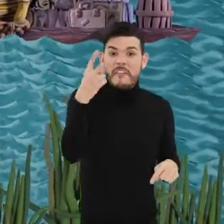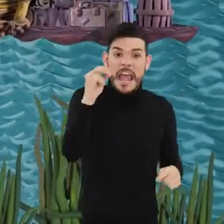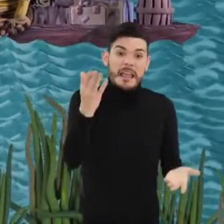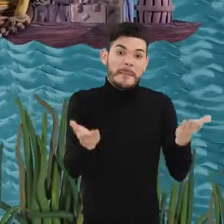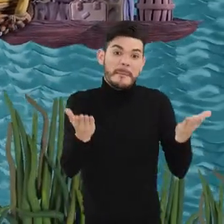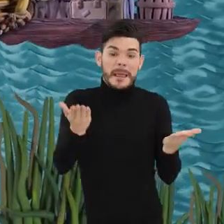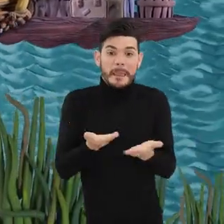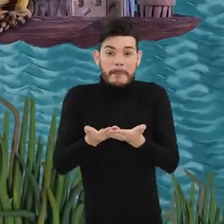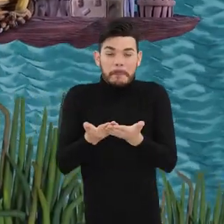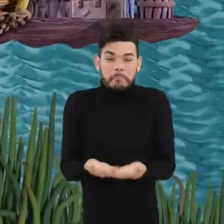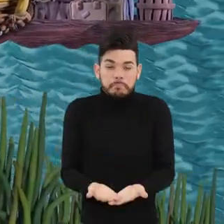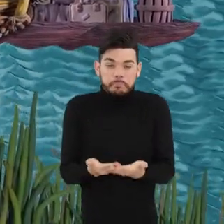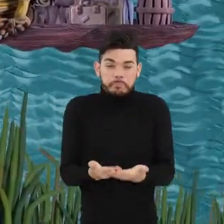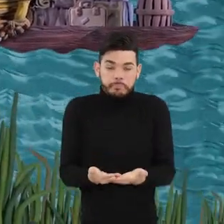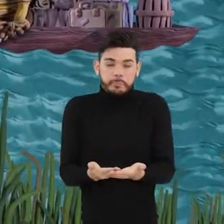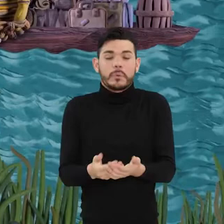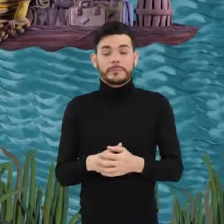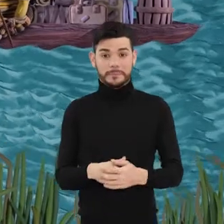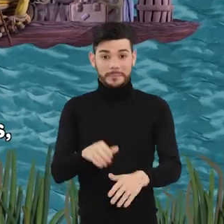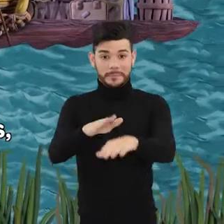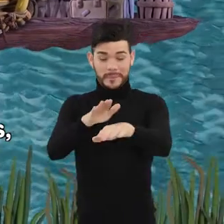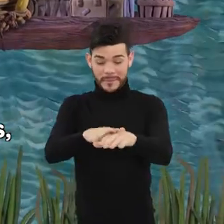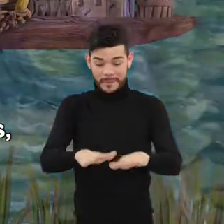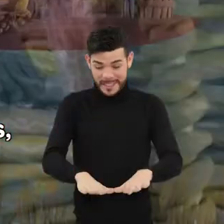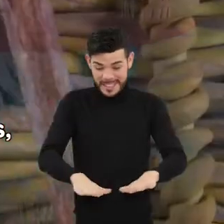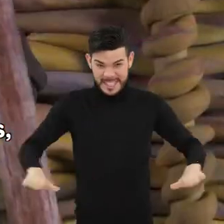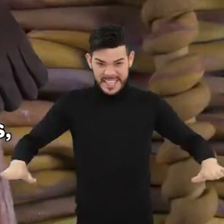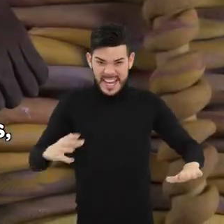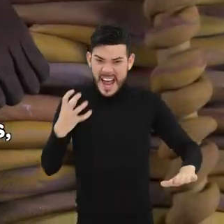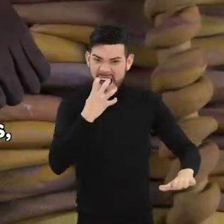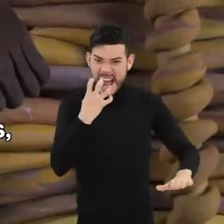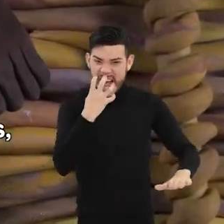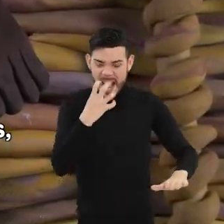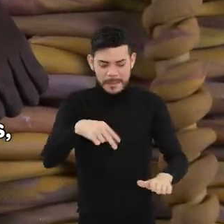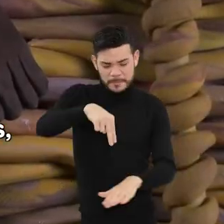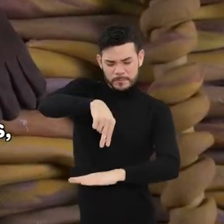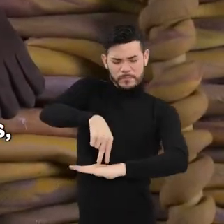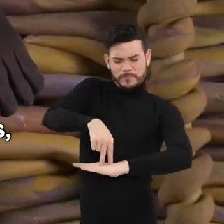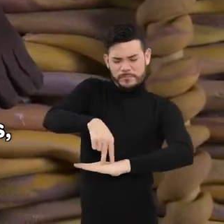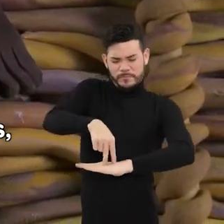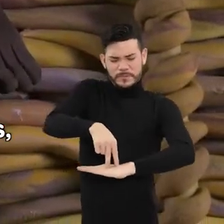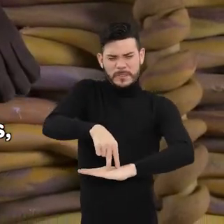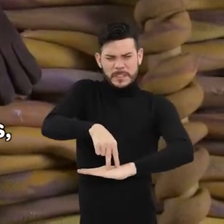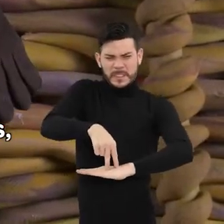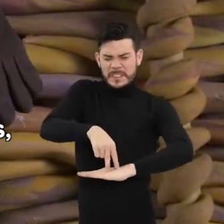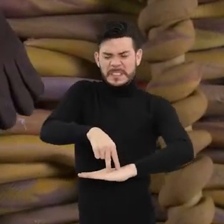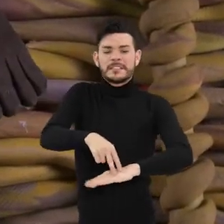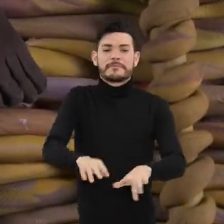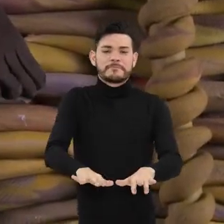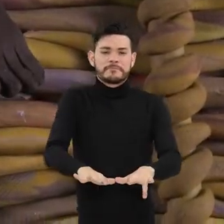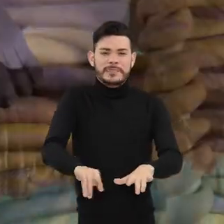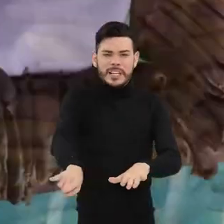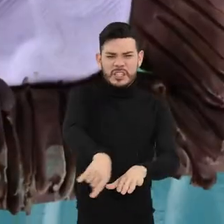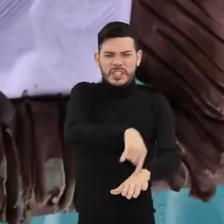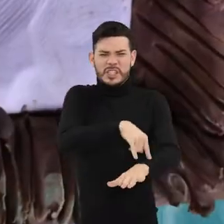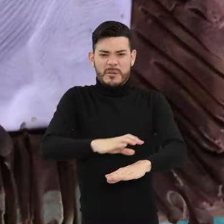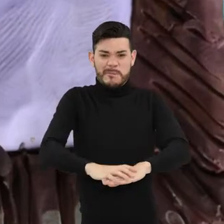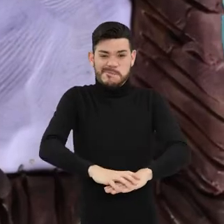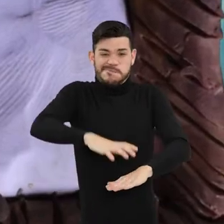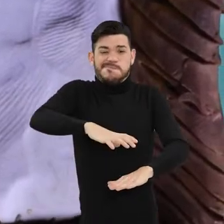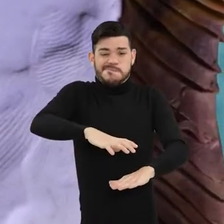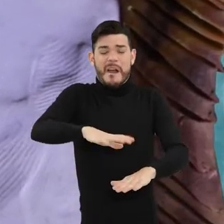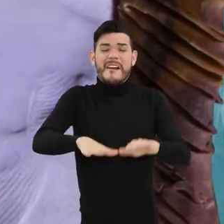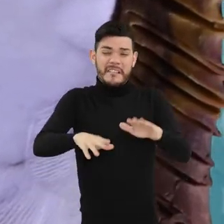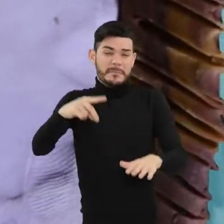A veces podían ser más de 20. Por caminar sobre las cubiertas calientes, sus piernas se hinchaban y sufrían dolorosas